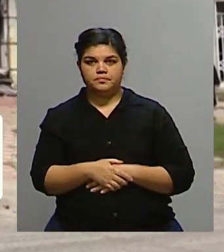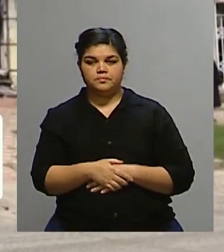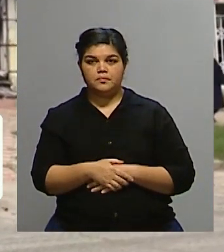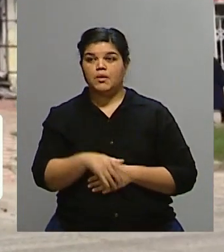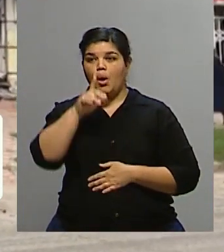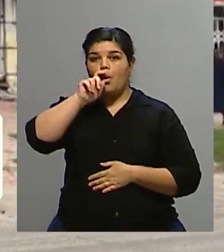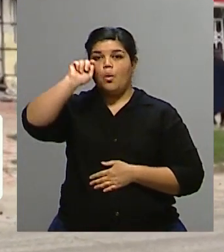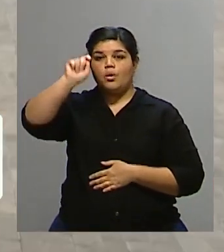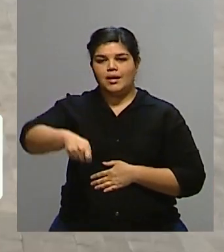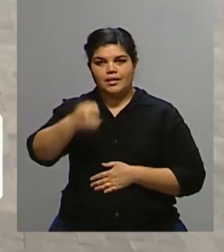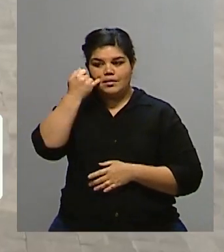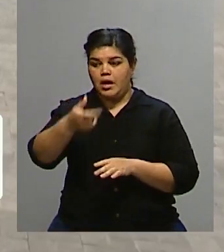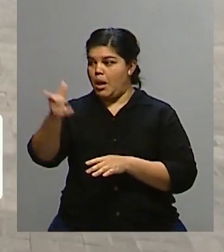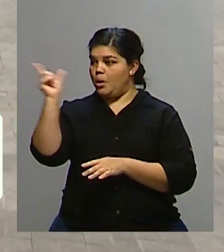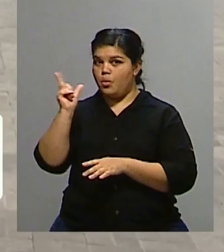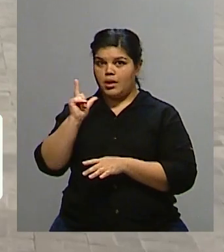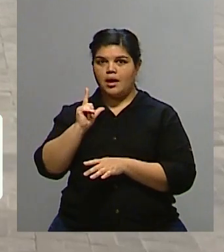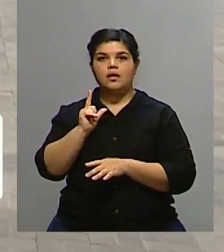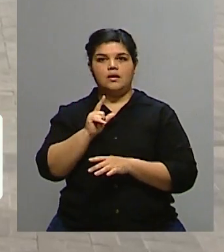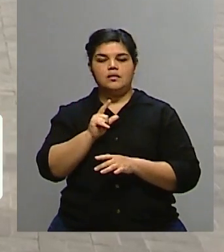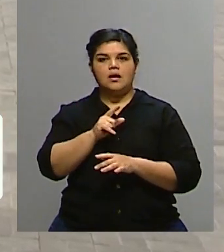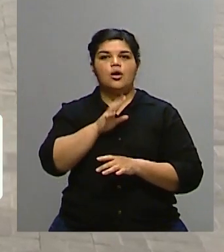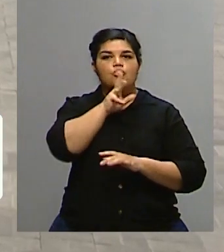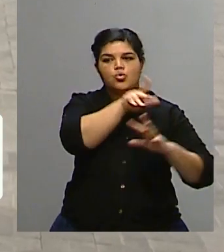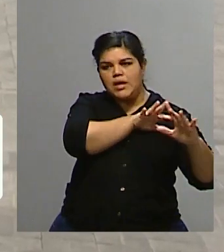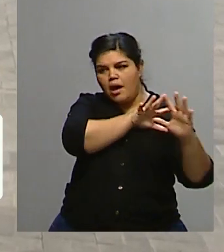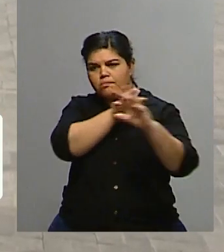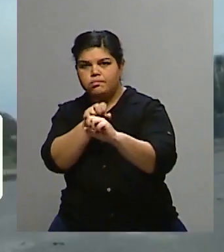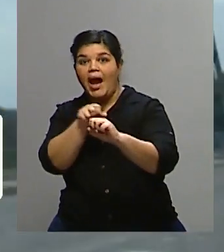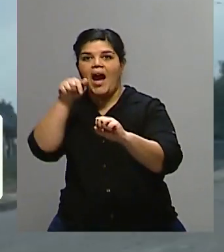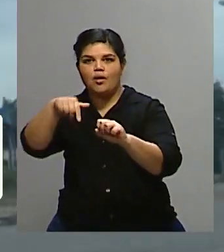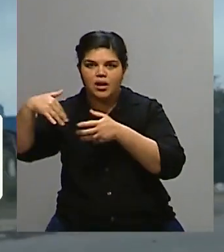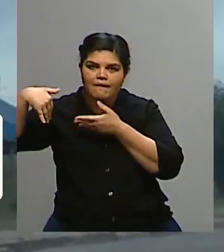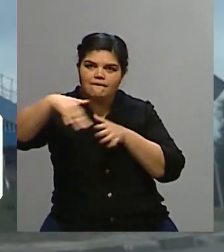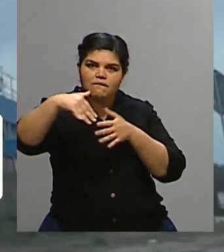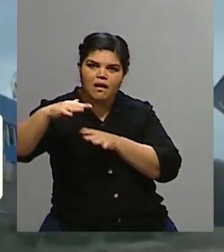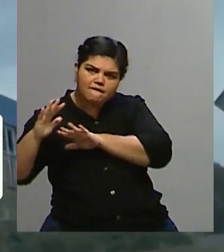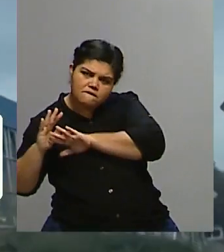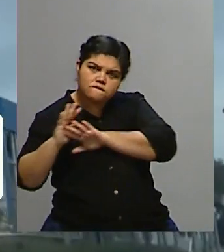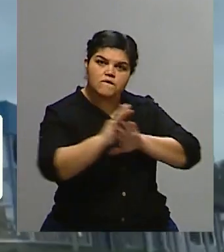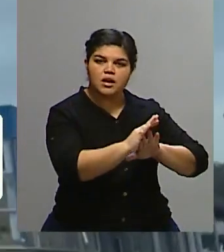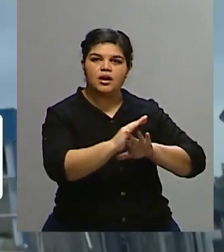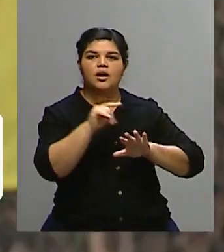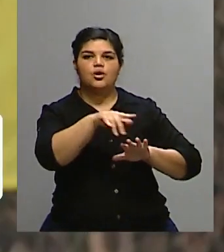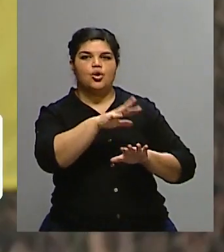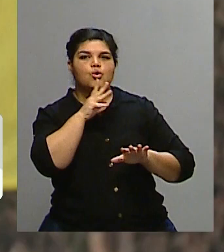Ucrania afirmó el lunes que recuperó terreno en el este y en el sur, gracias a sus ofensivas contra la invasión rusa.